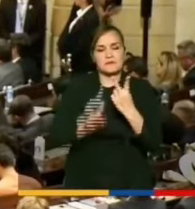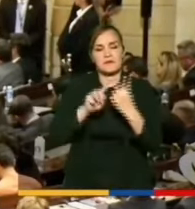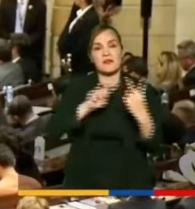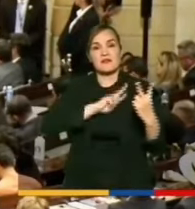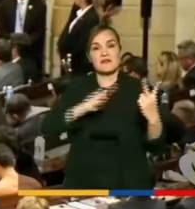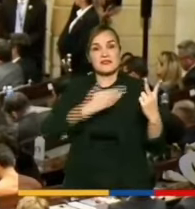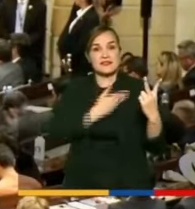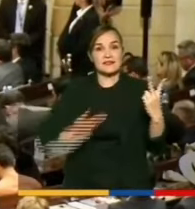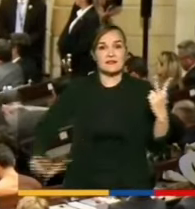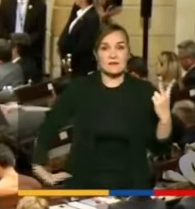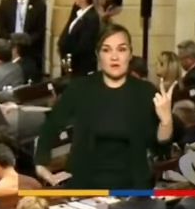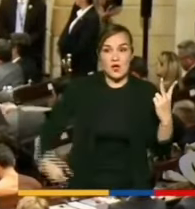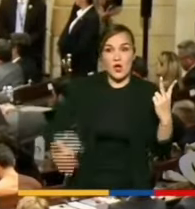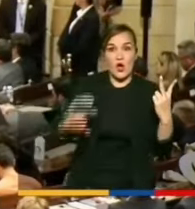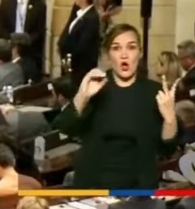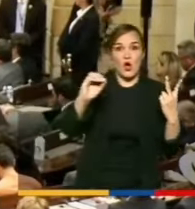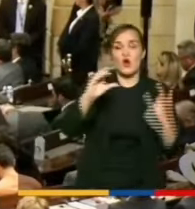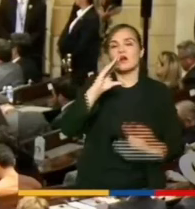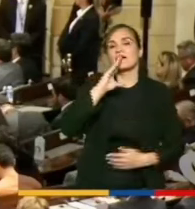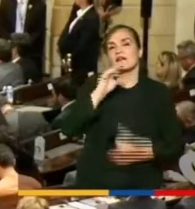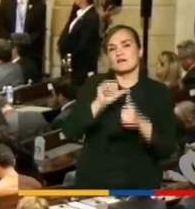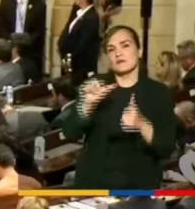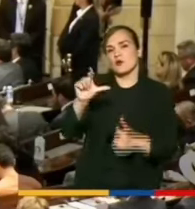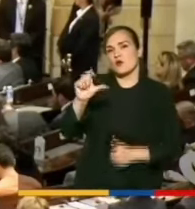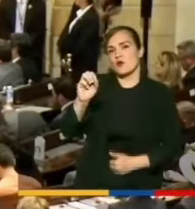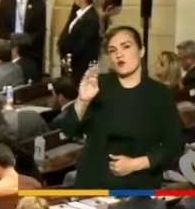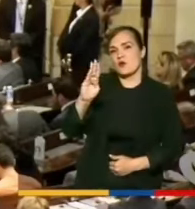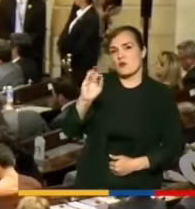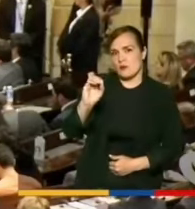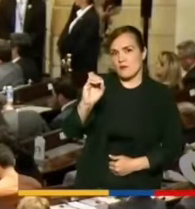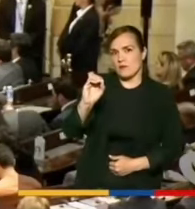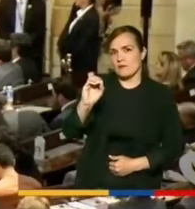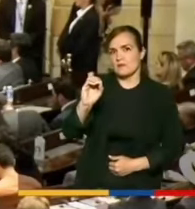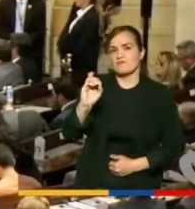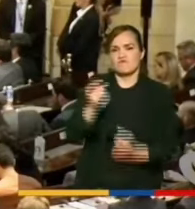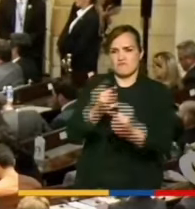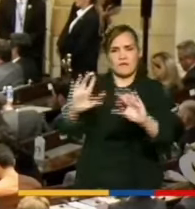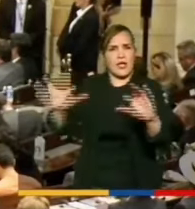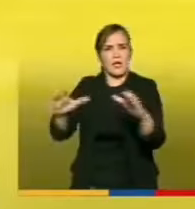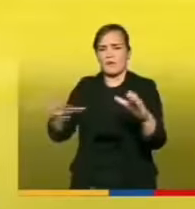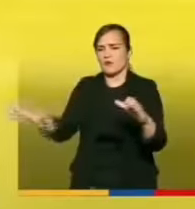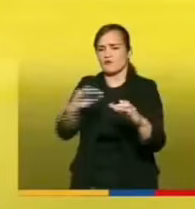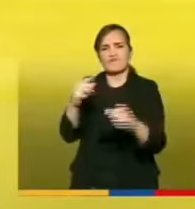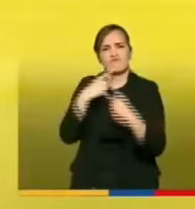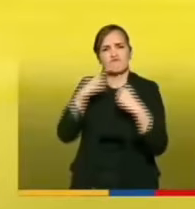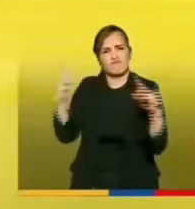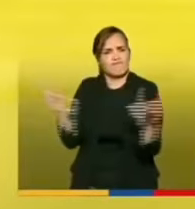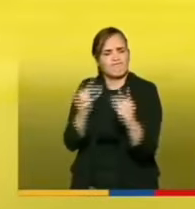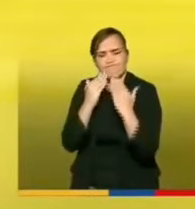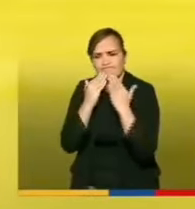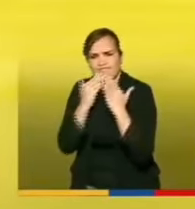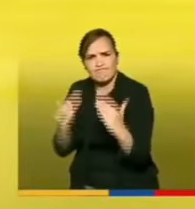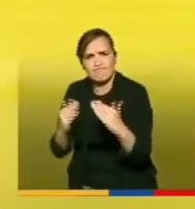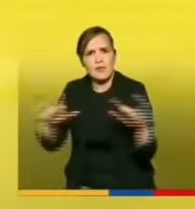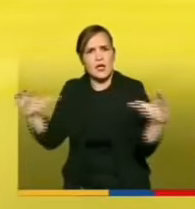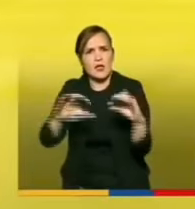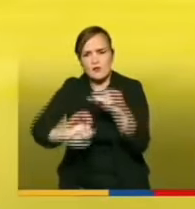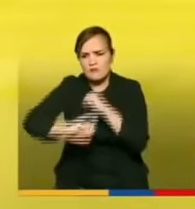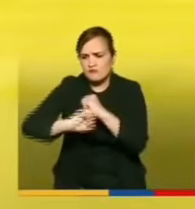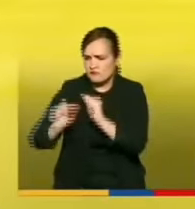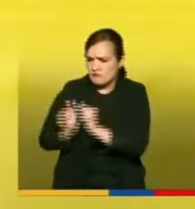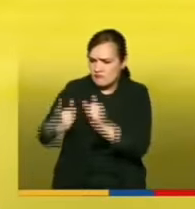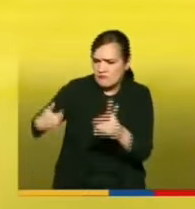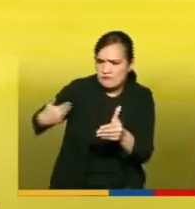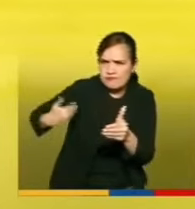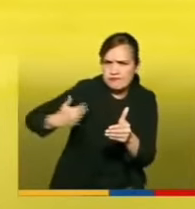Didier Lobo a todo el equipo que nos acompañó a los nuevos